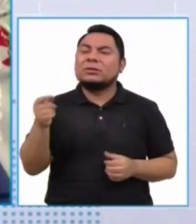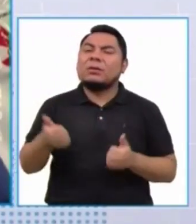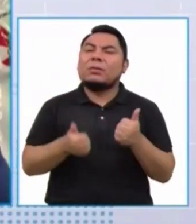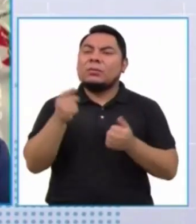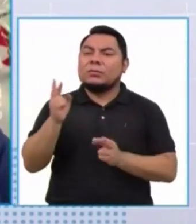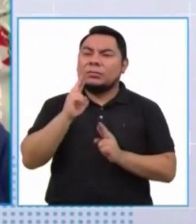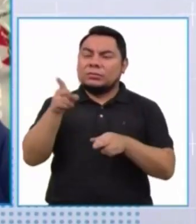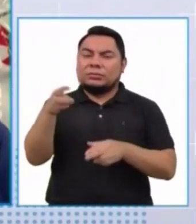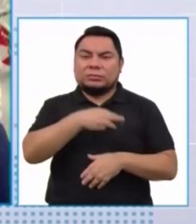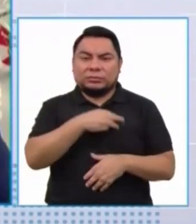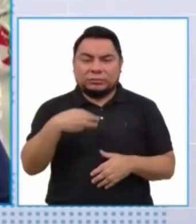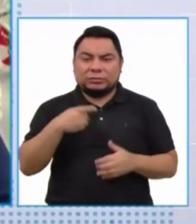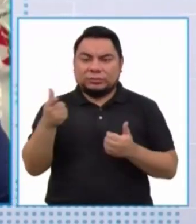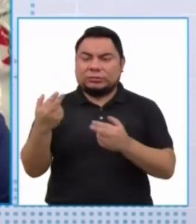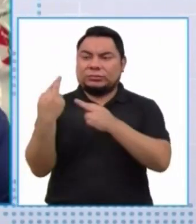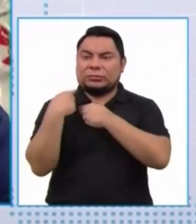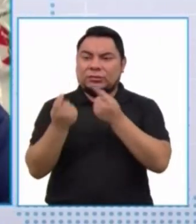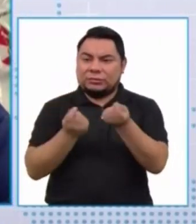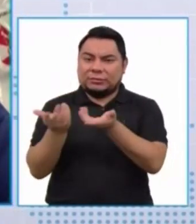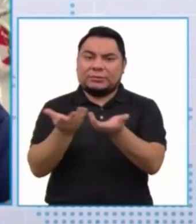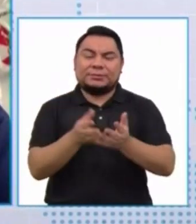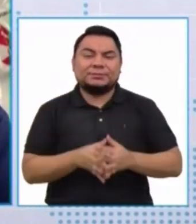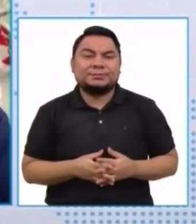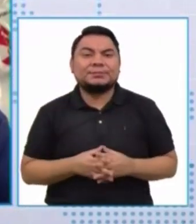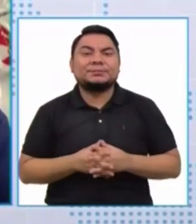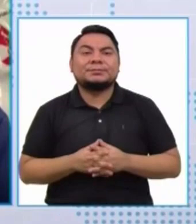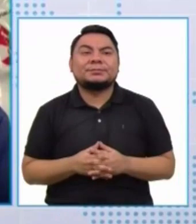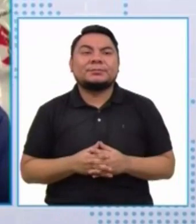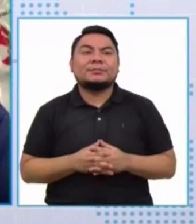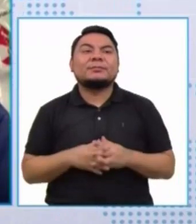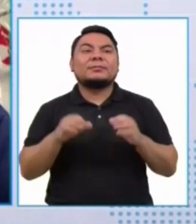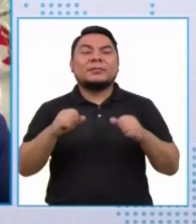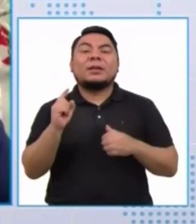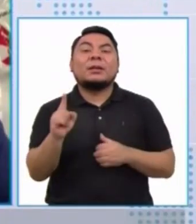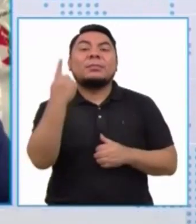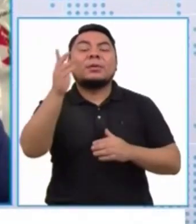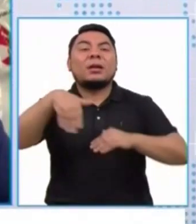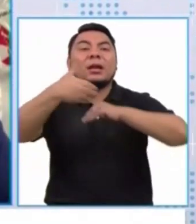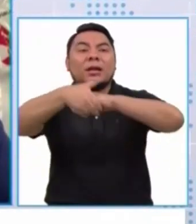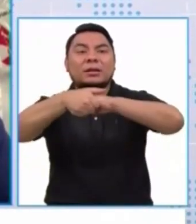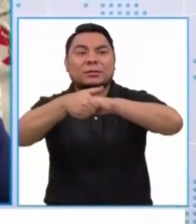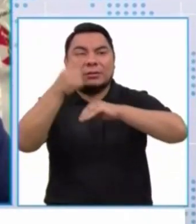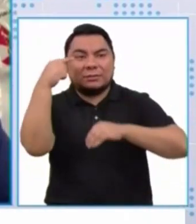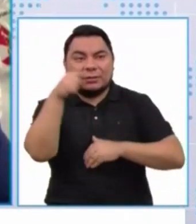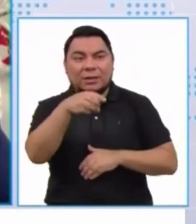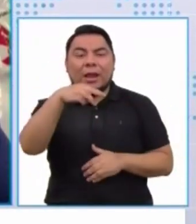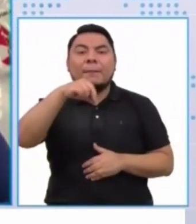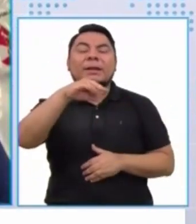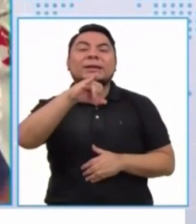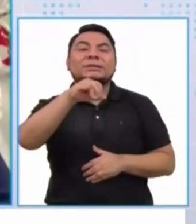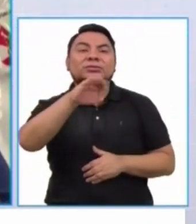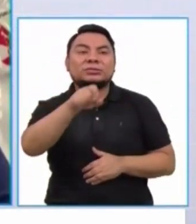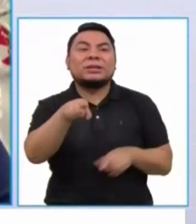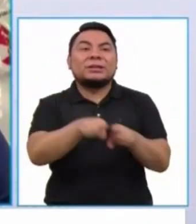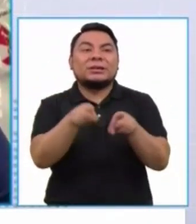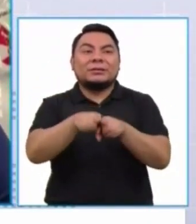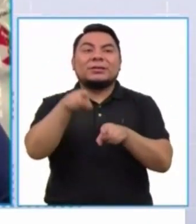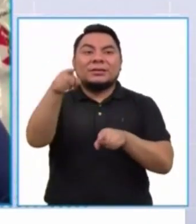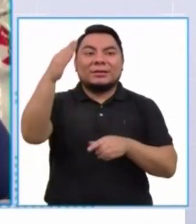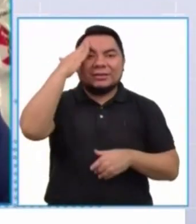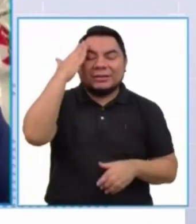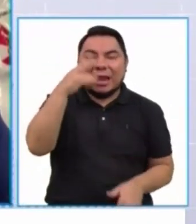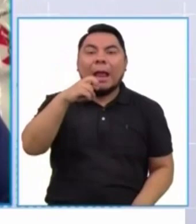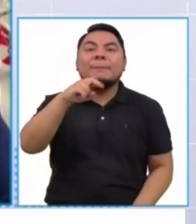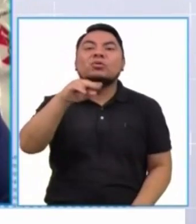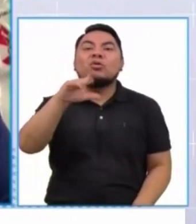respuesta desde el ministerio que a le toca conducir? En primer lugar, un saludo a ti, María Jesús, y también por ahí sé que